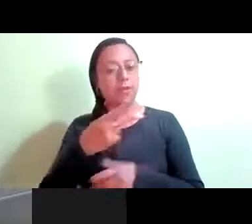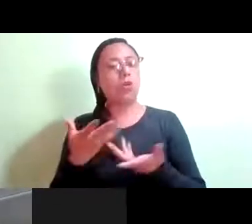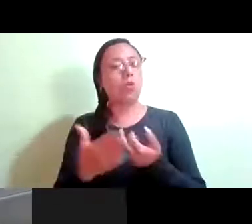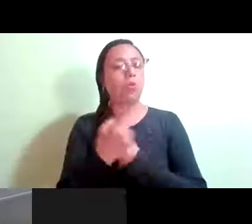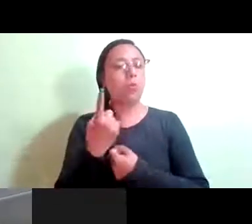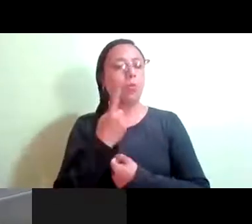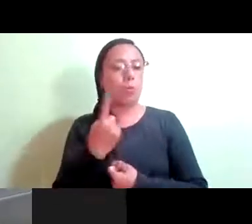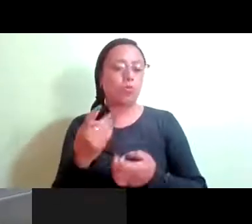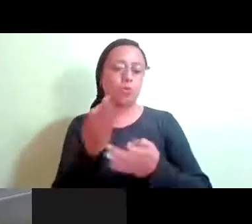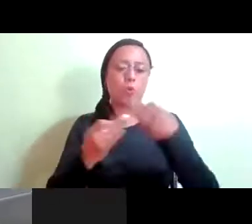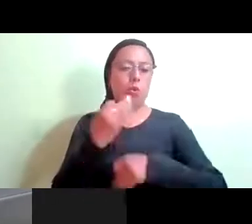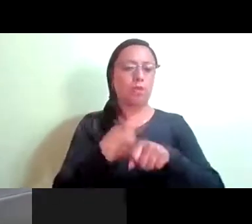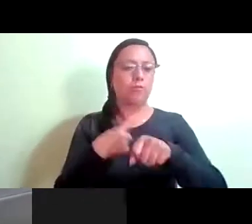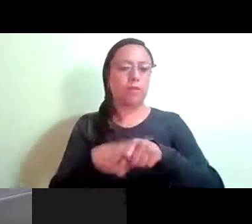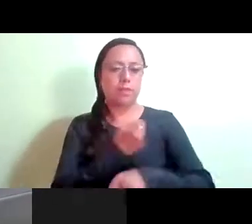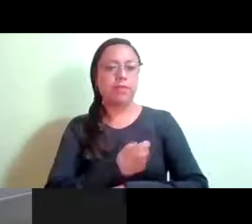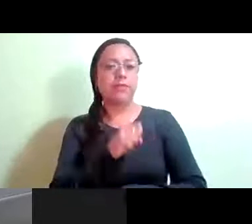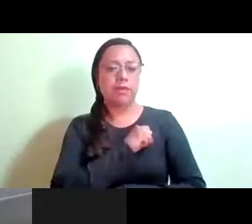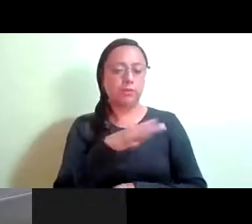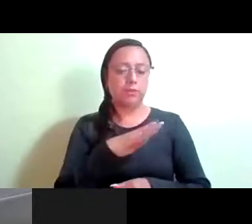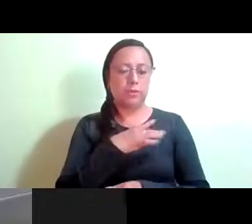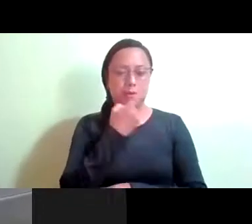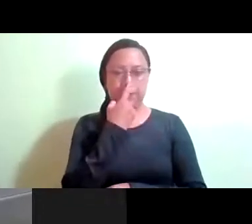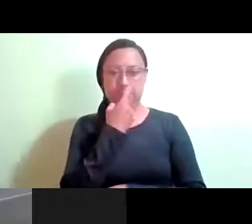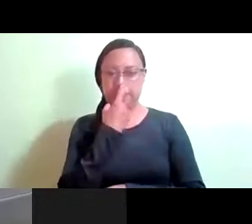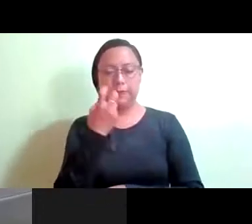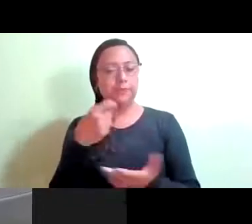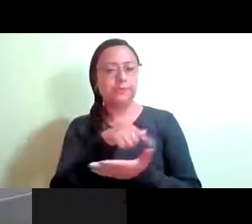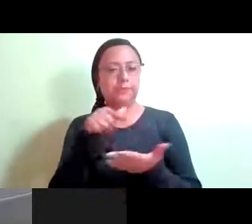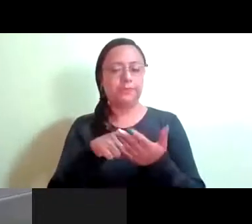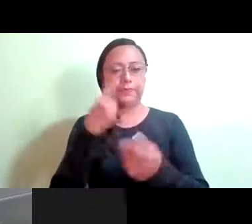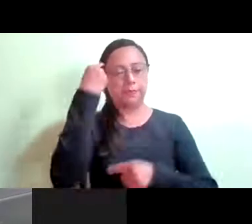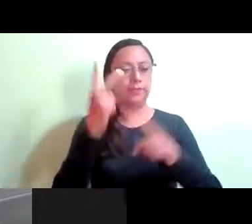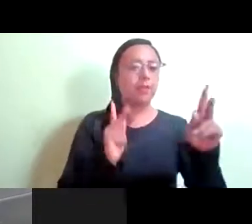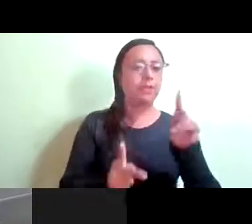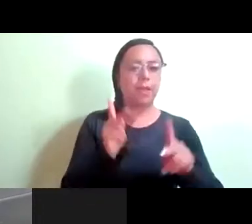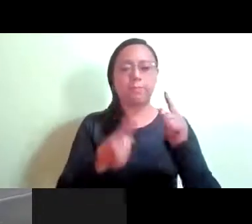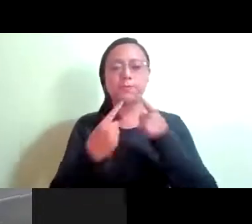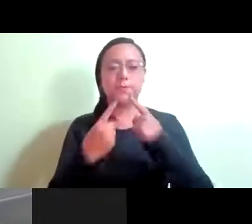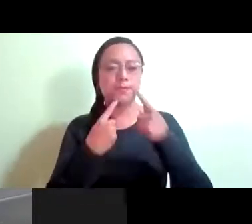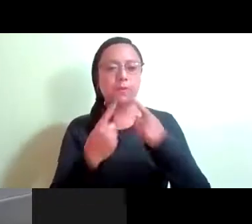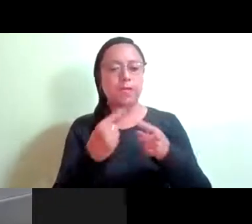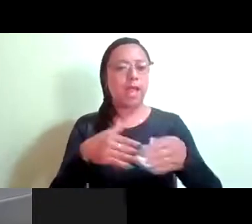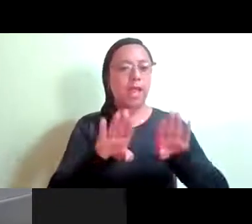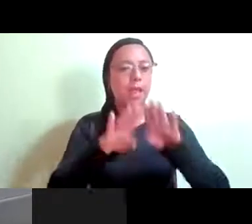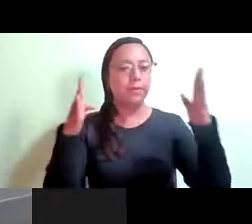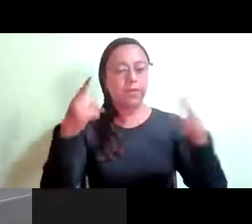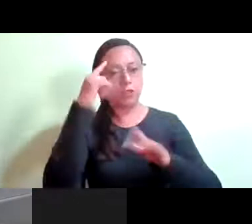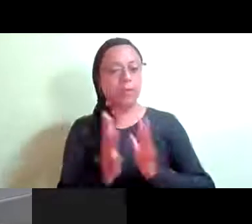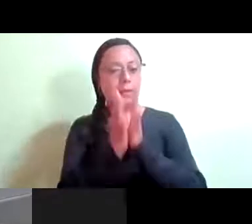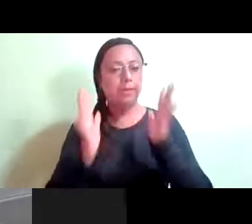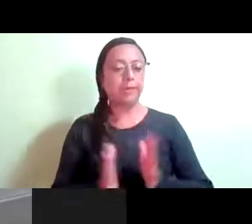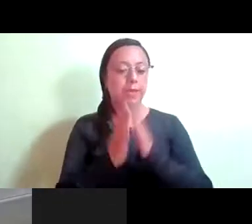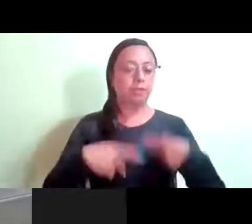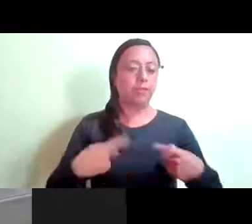de la situación sanitaria que se mantiene. El conversatorio estará abierto a la participación de las personas diputadas que ha sido de ser